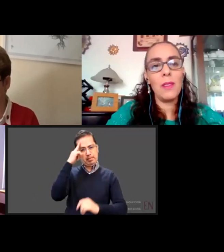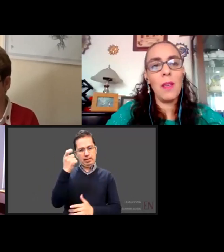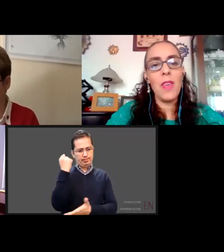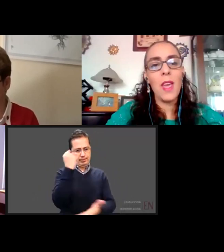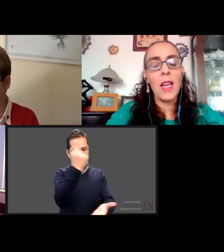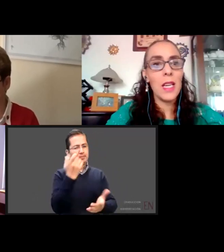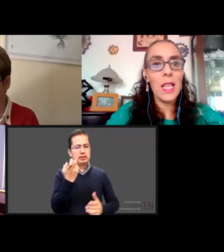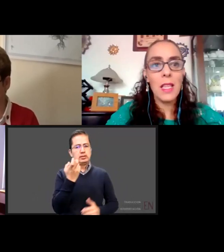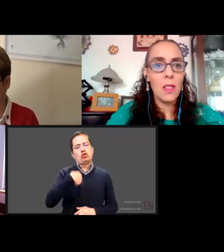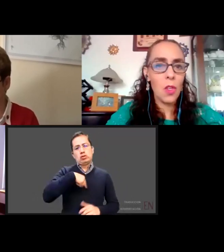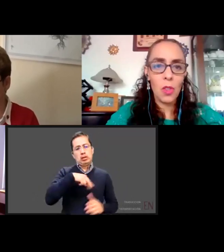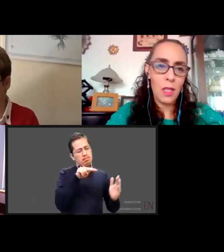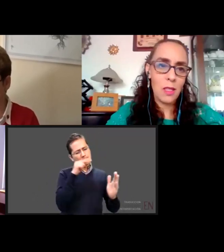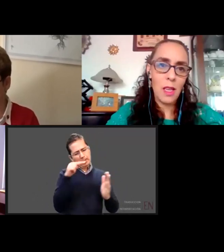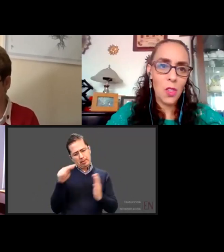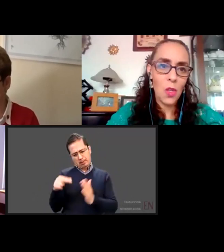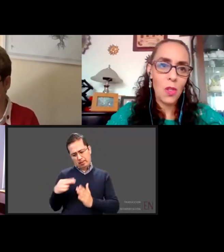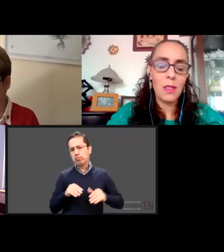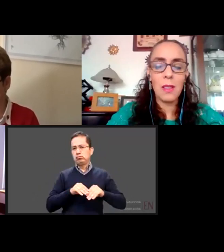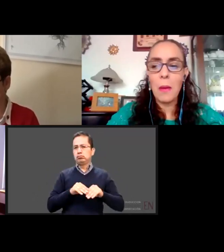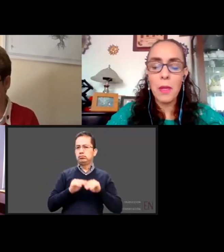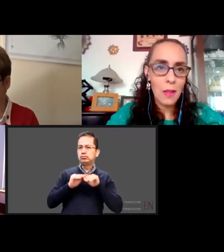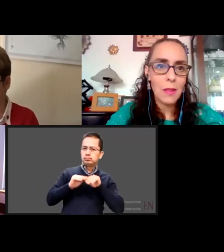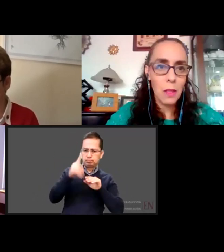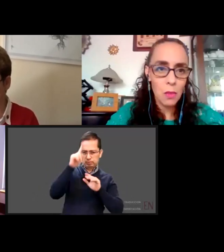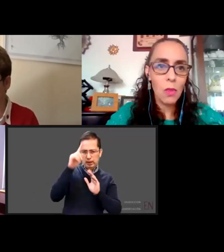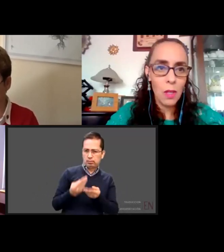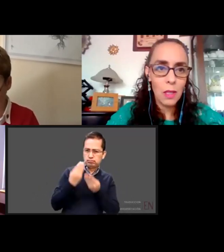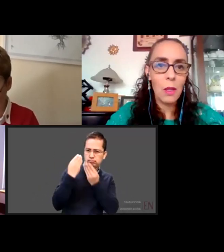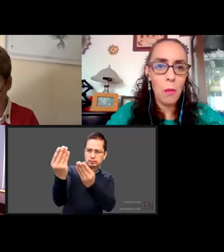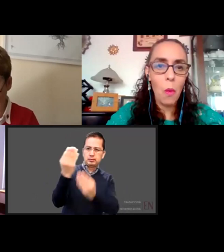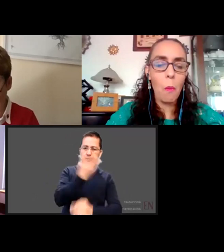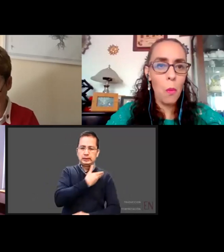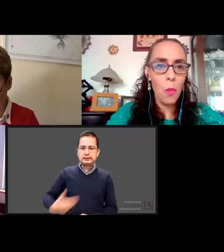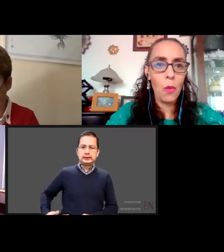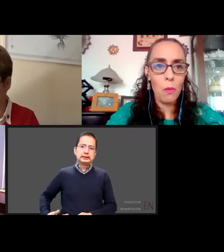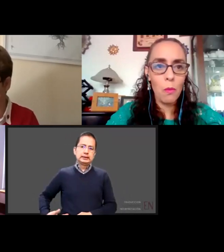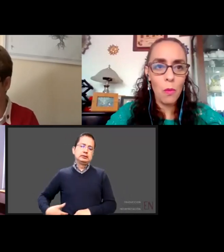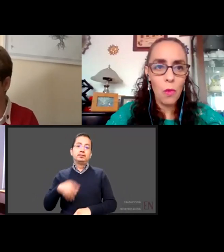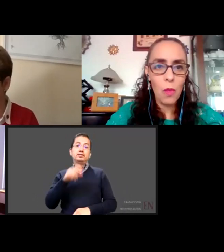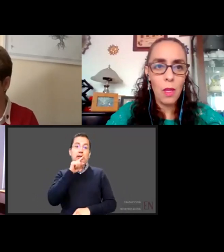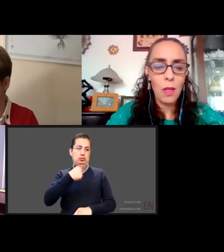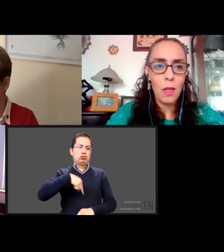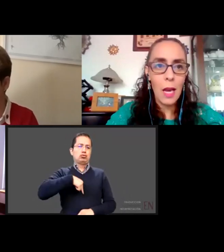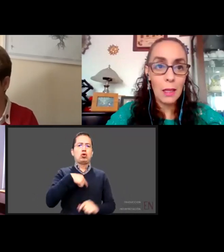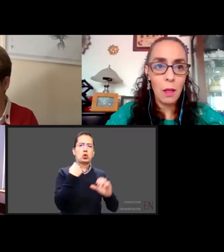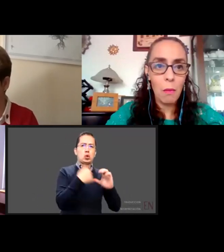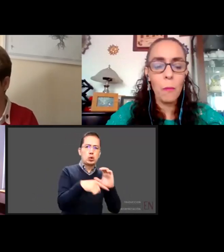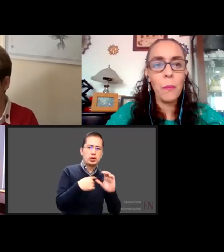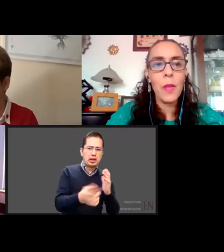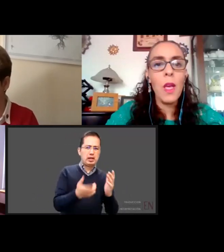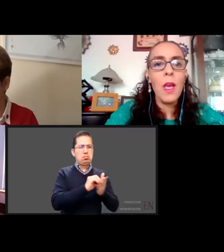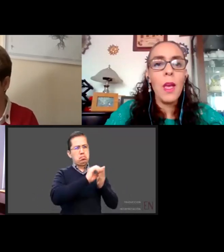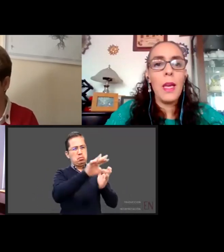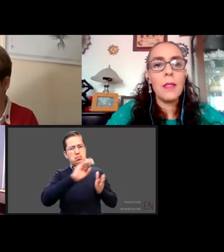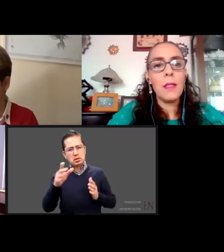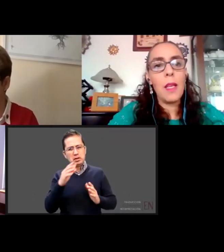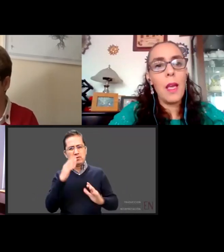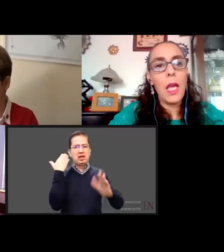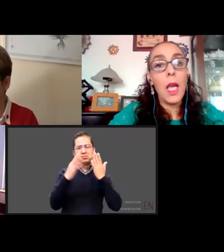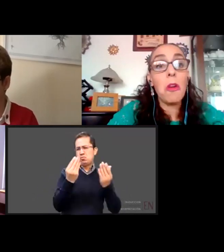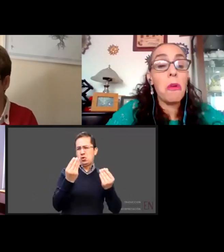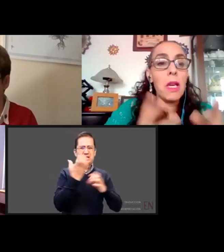vía las redes y otras acciones la verdad es que es un colectivo muy muy activo